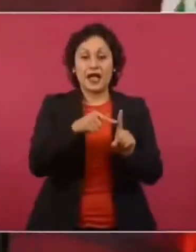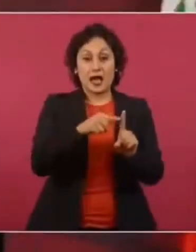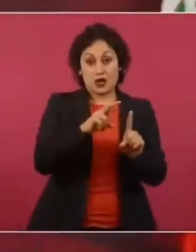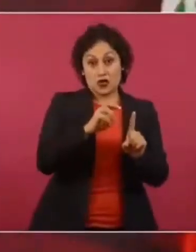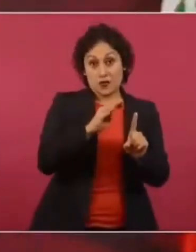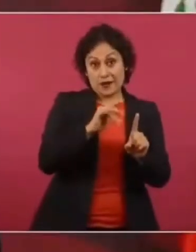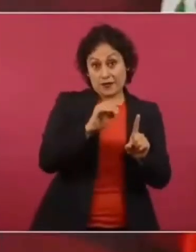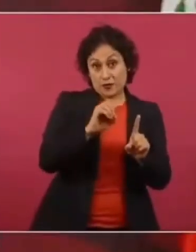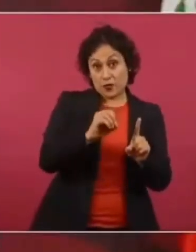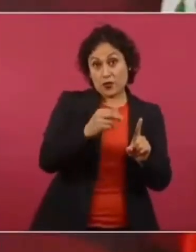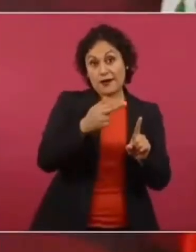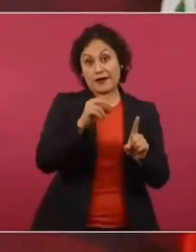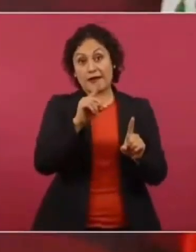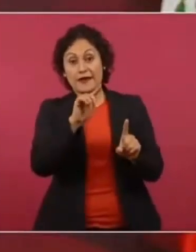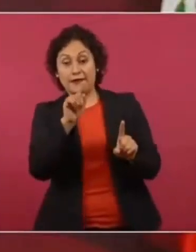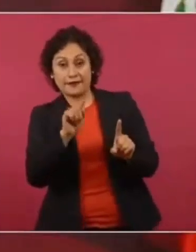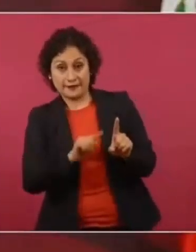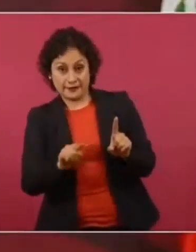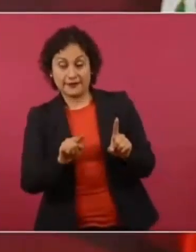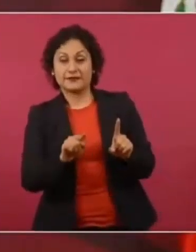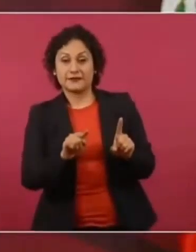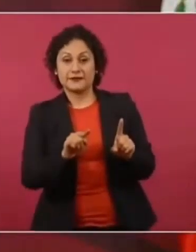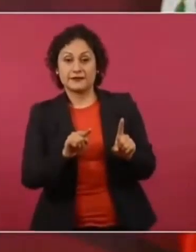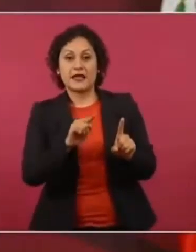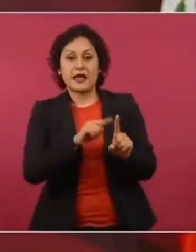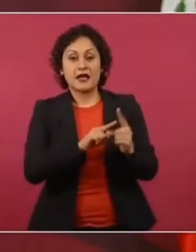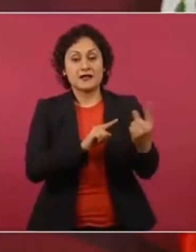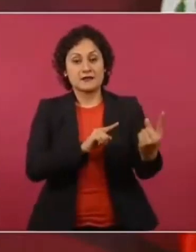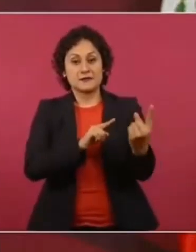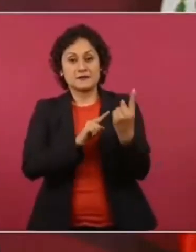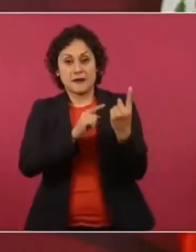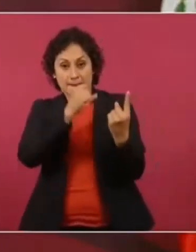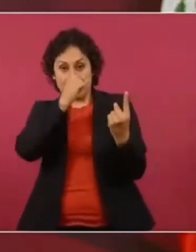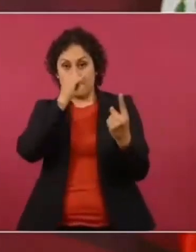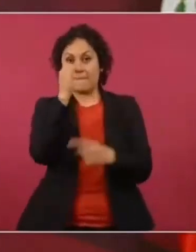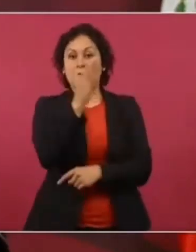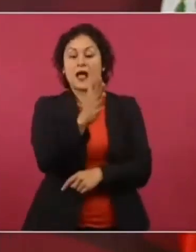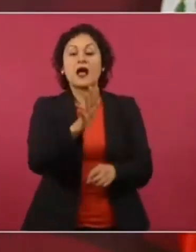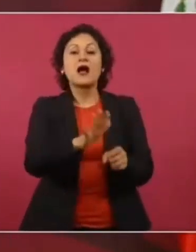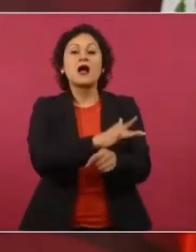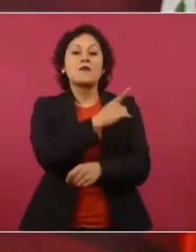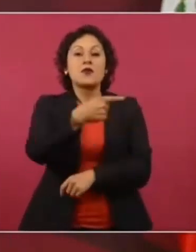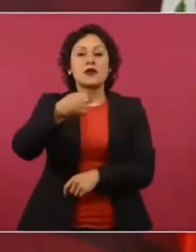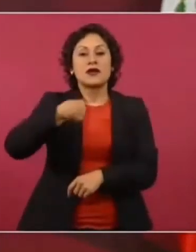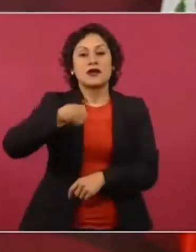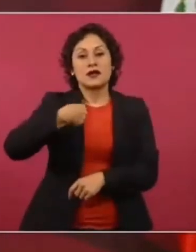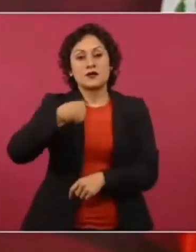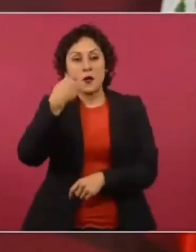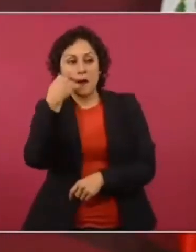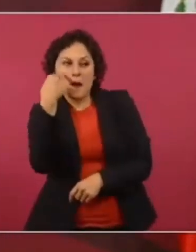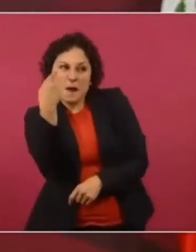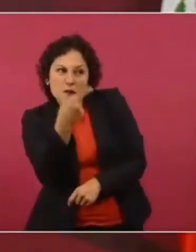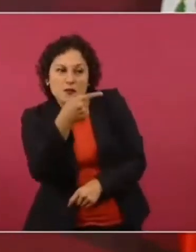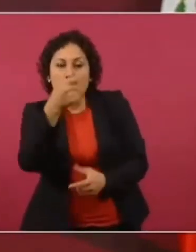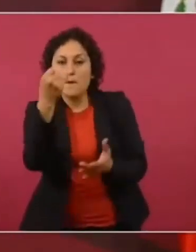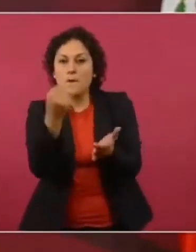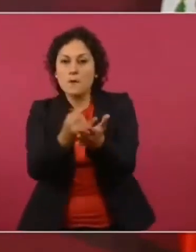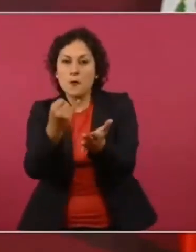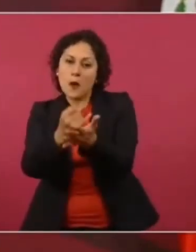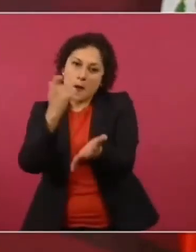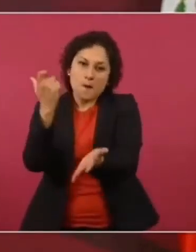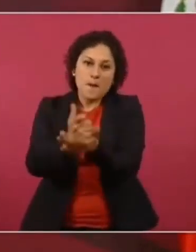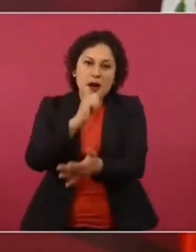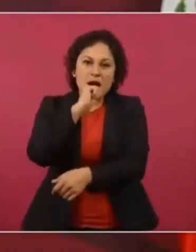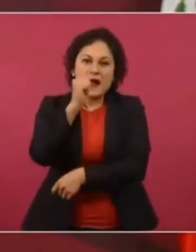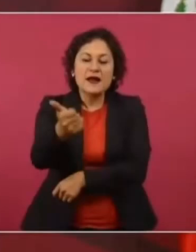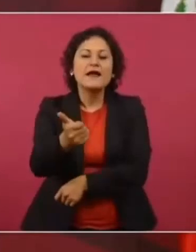a reclamarme porque yo denunciaba que no habían pagado impuesto cuando vendieron